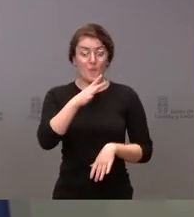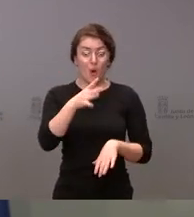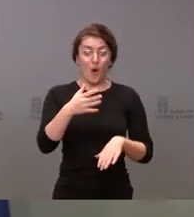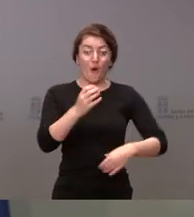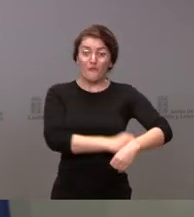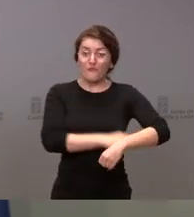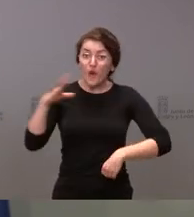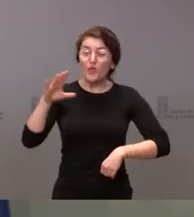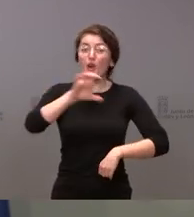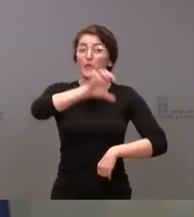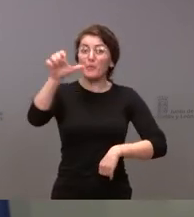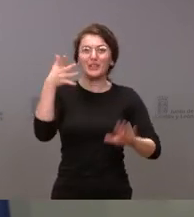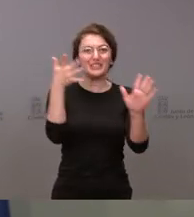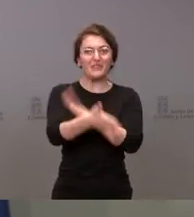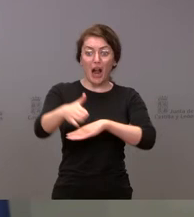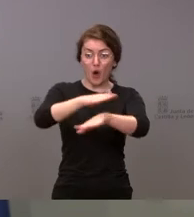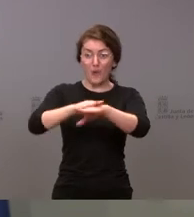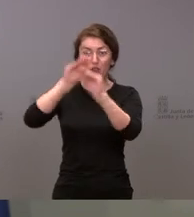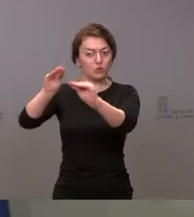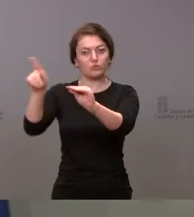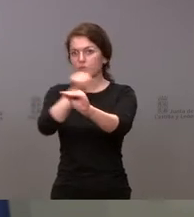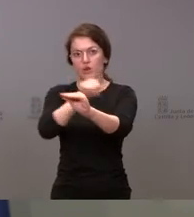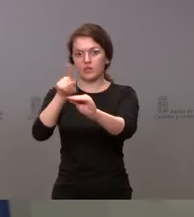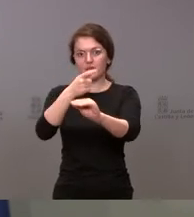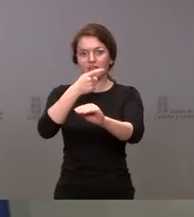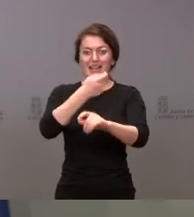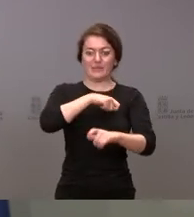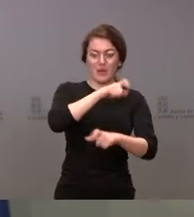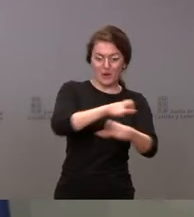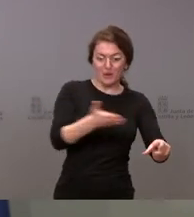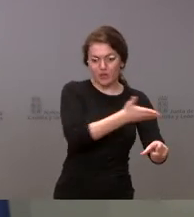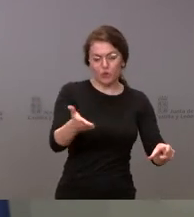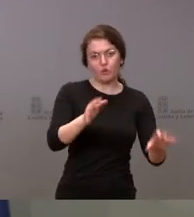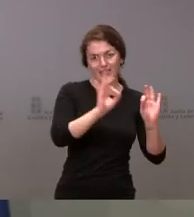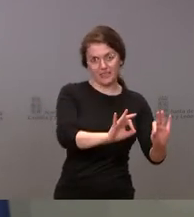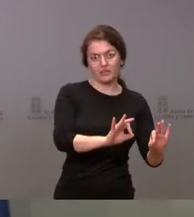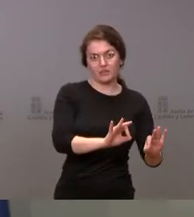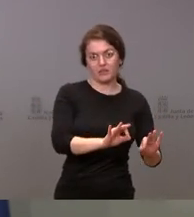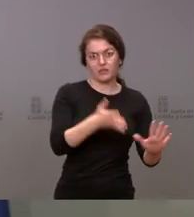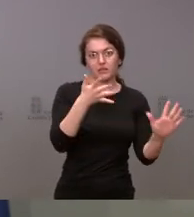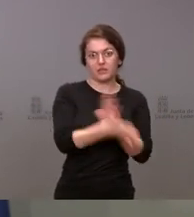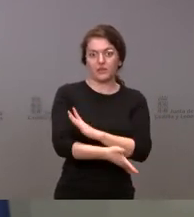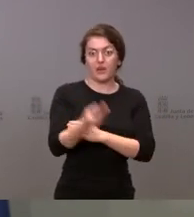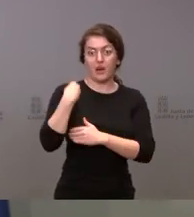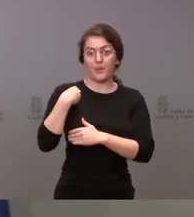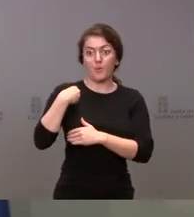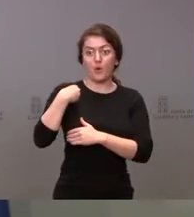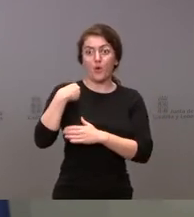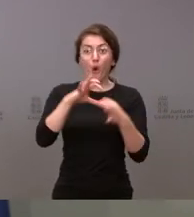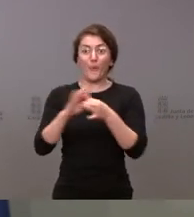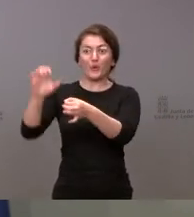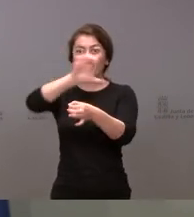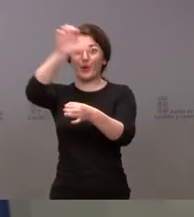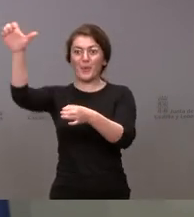son del Gobierno, son de los españoles. Y, como tal, los aporta la Unión Europea para que llegue al